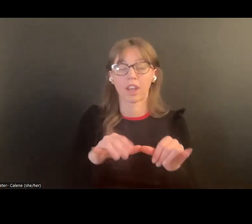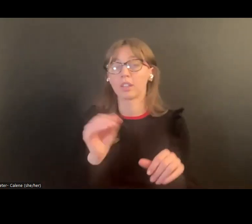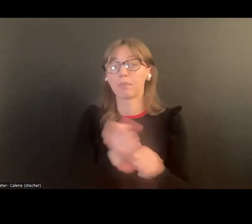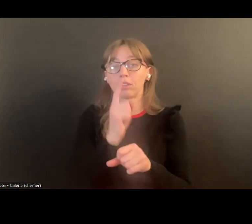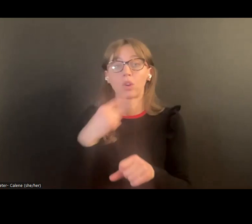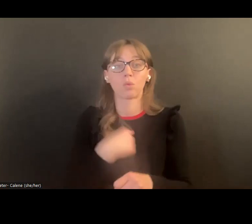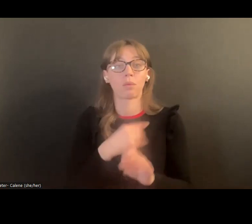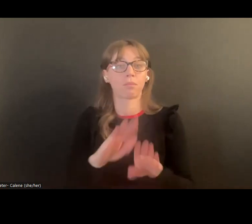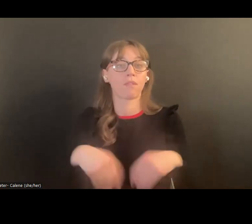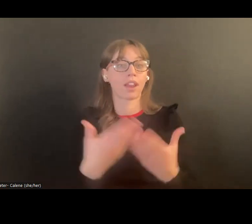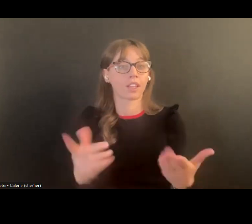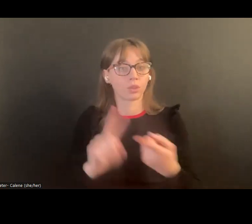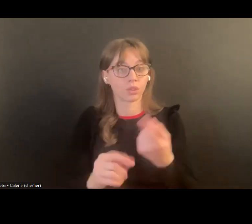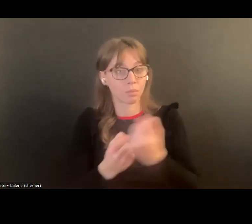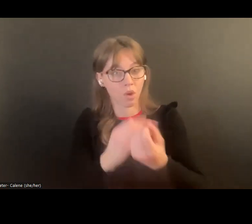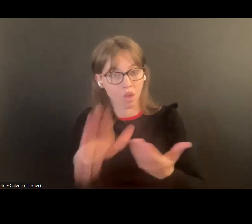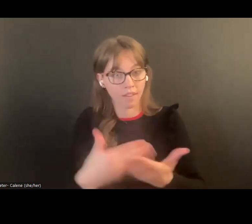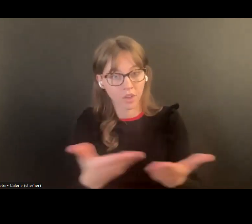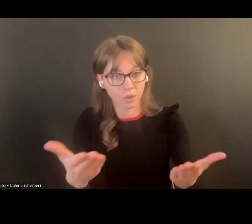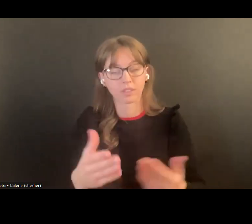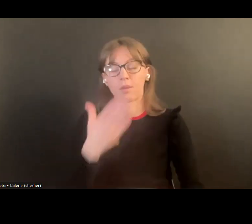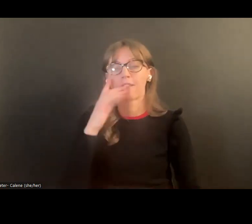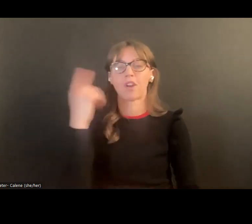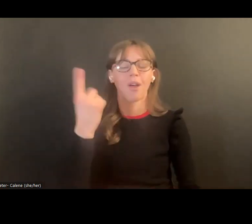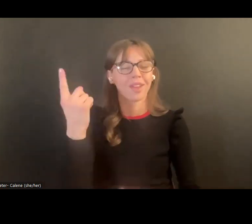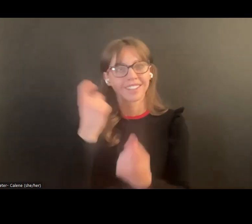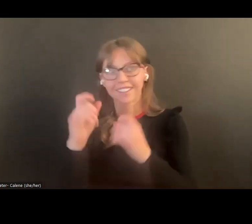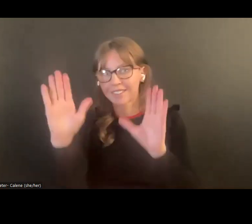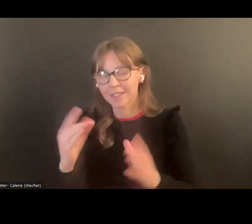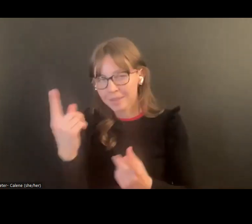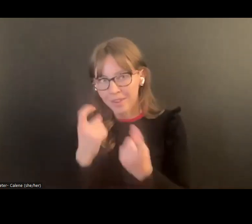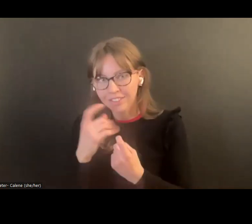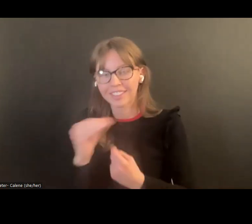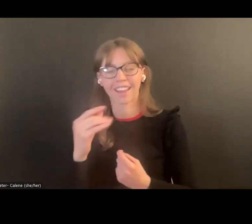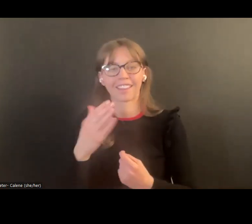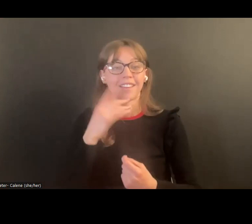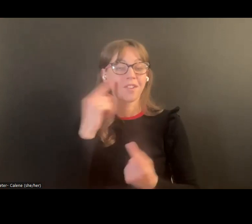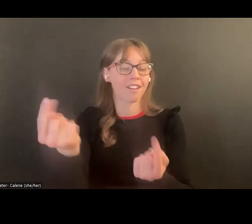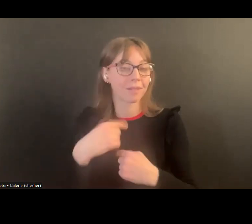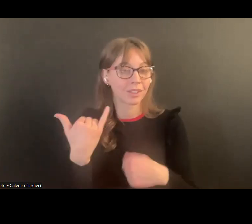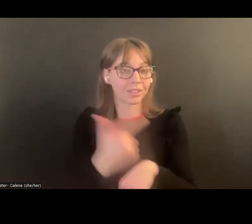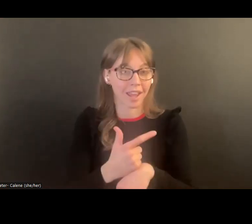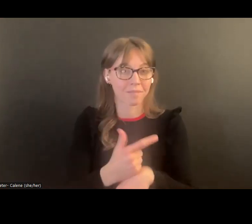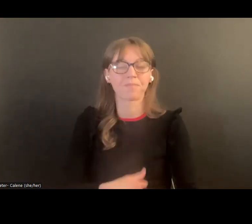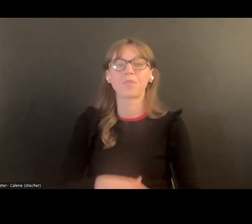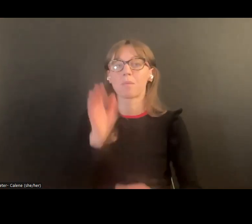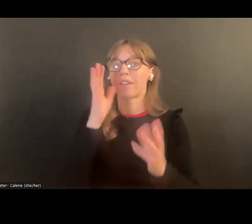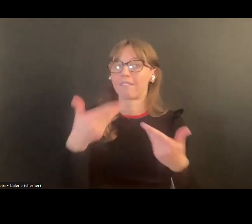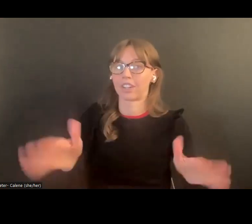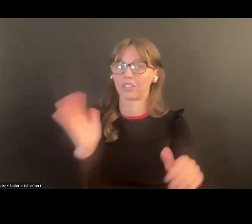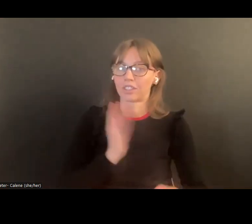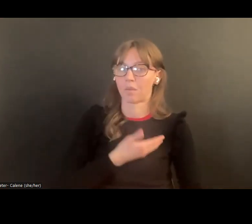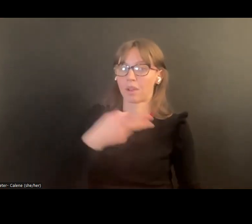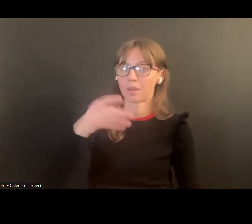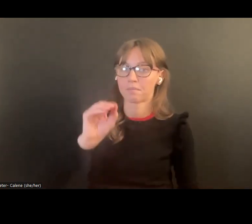que está apoyando a todos ustedes también gracias a todos ustedes por este en sí preguntar preguntas buenas